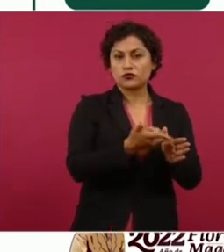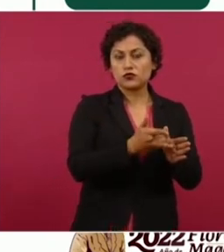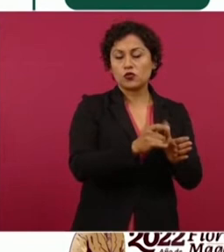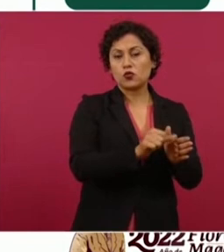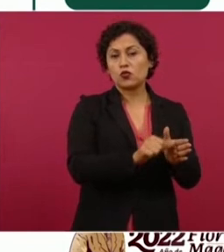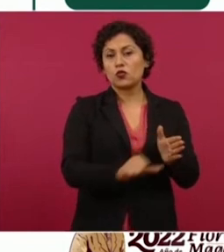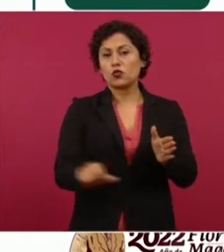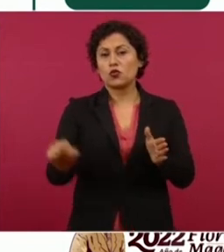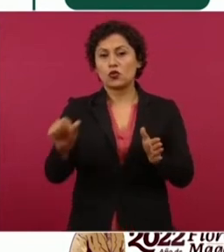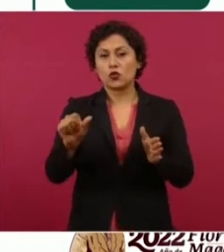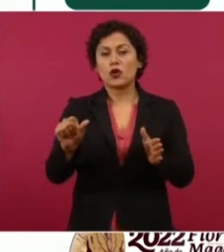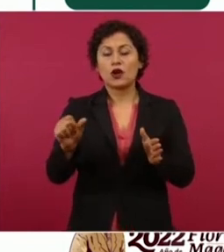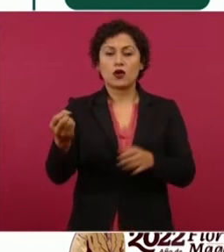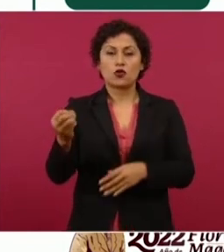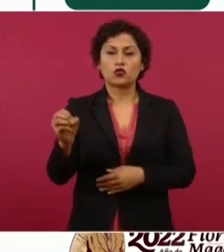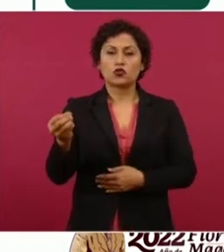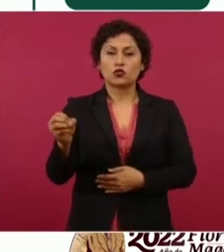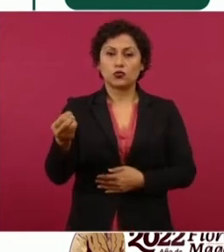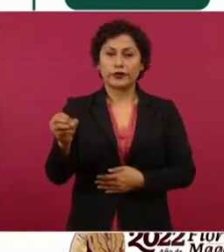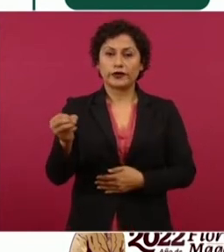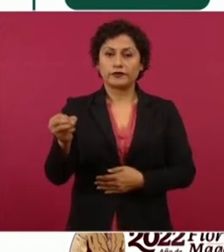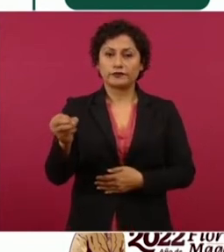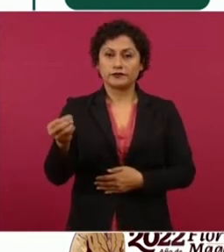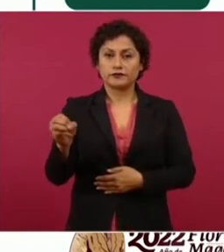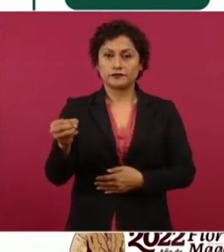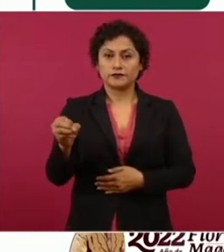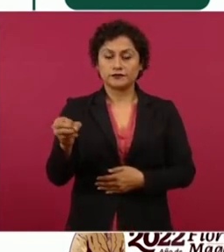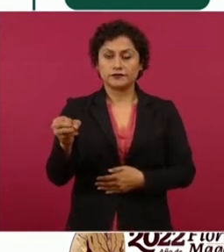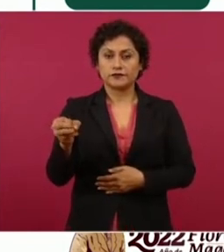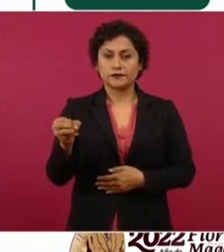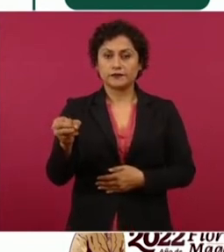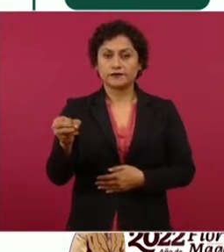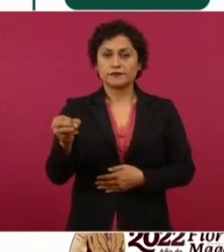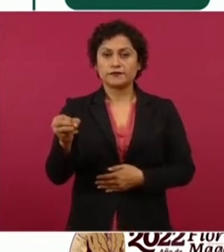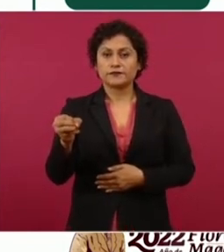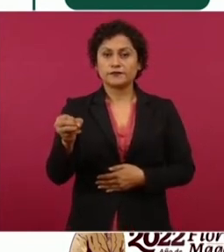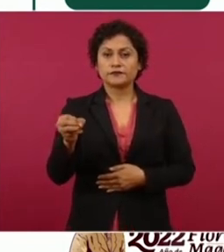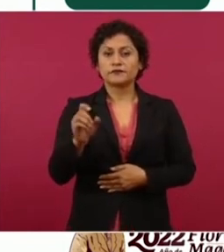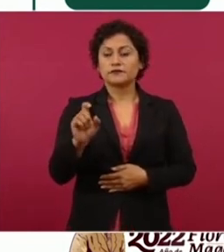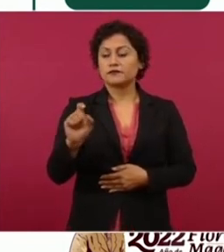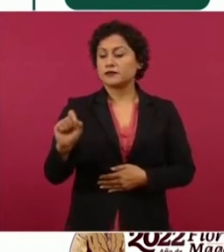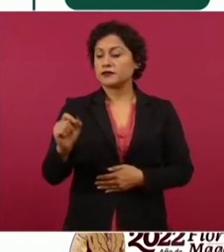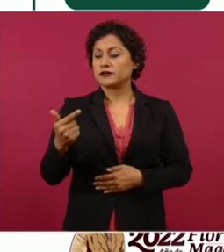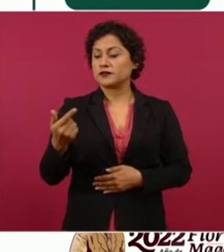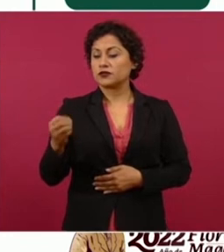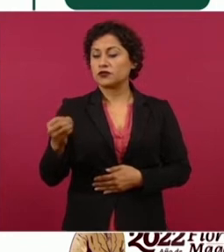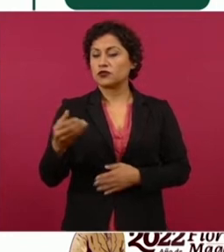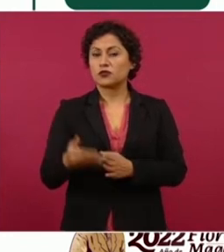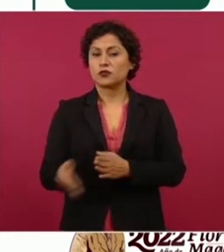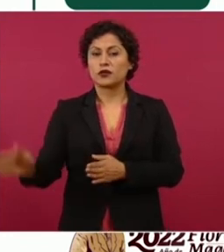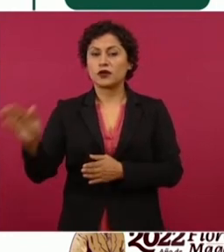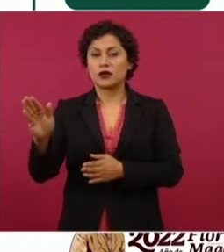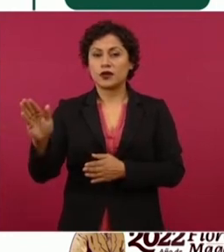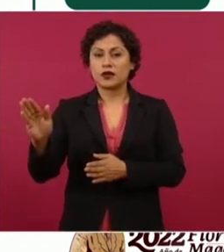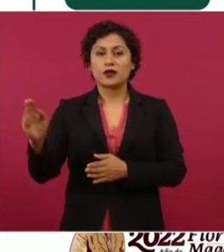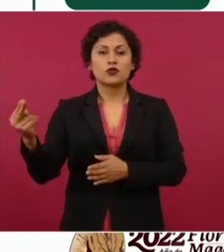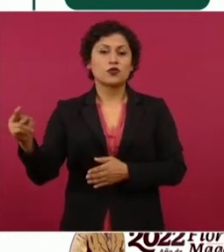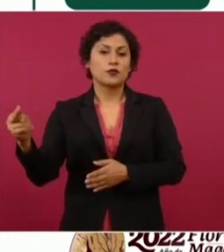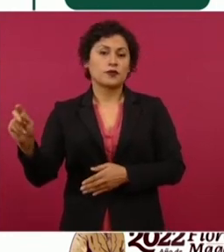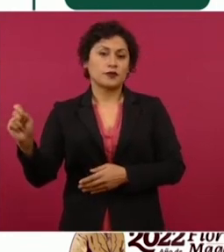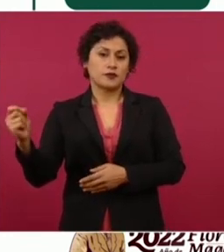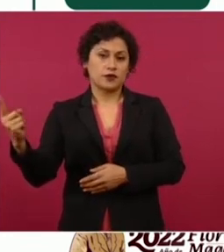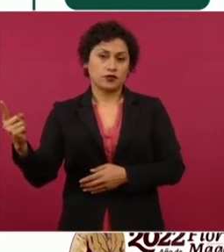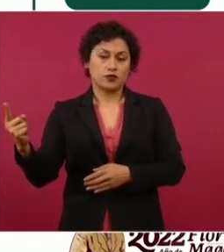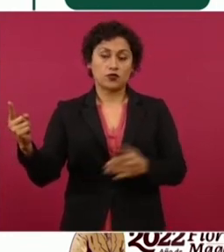26 de octubre y del 27 de octubre al 21 de noviembre o sea de